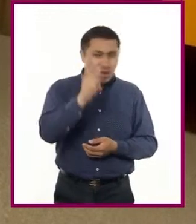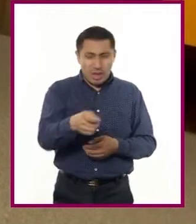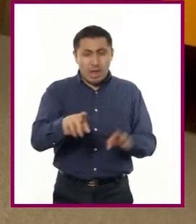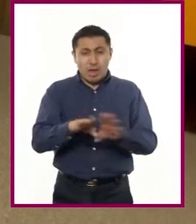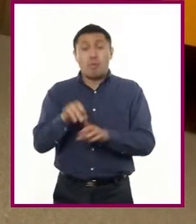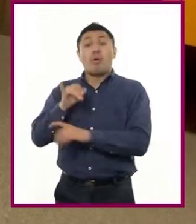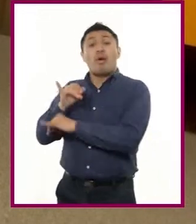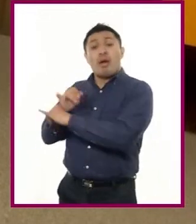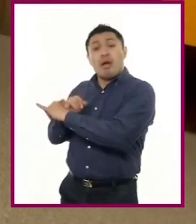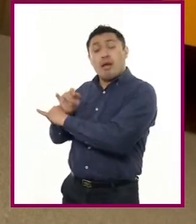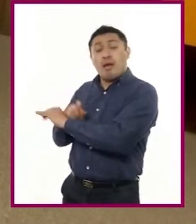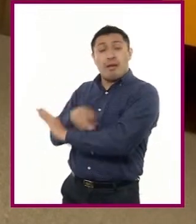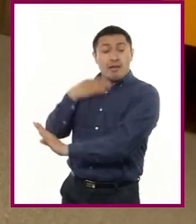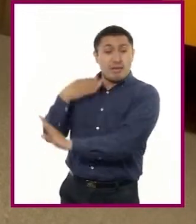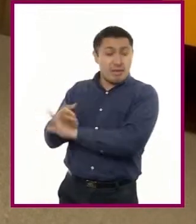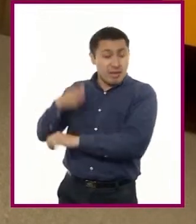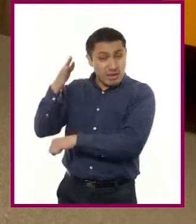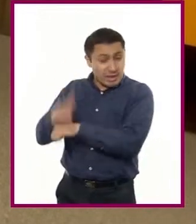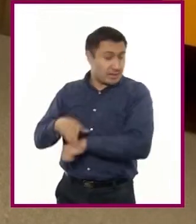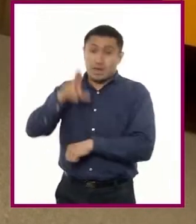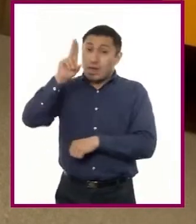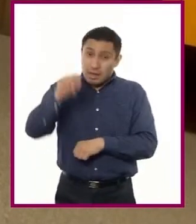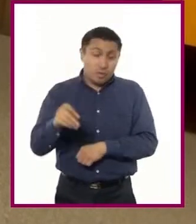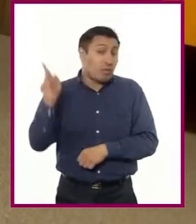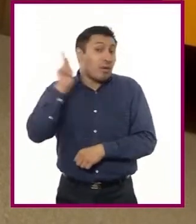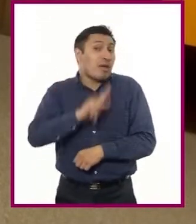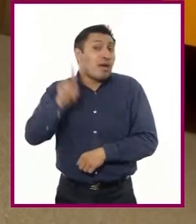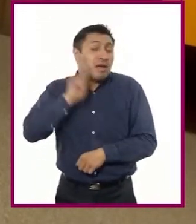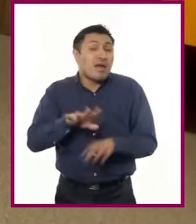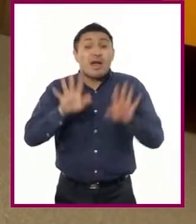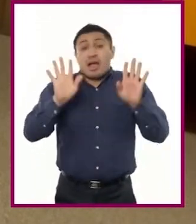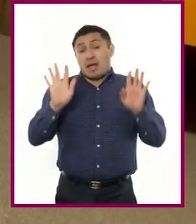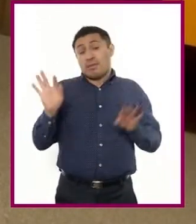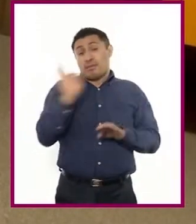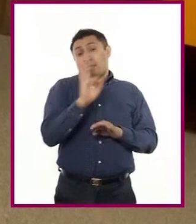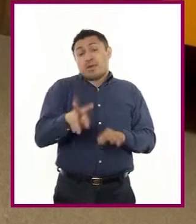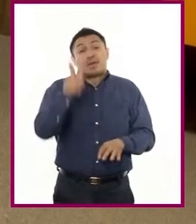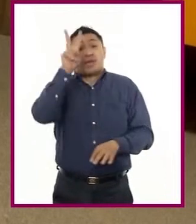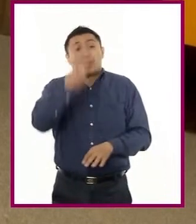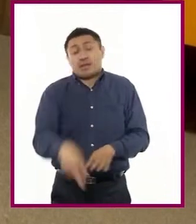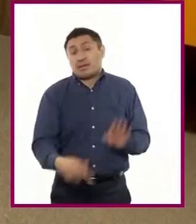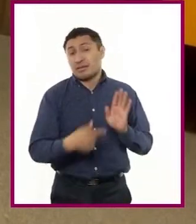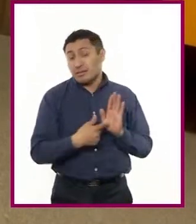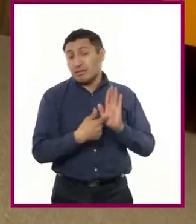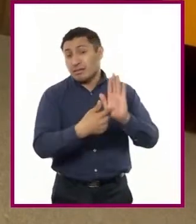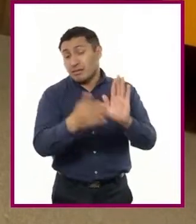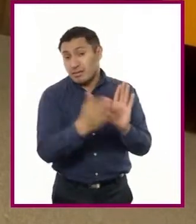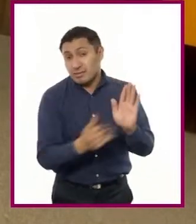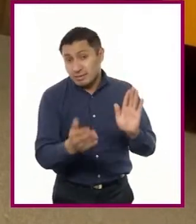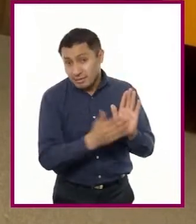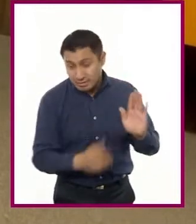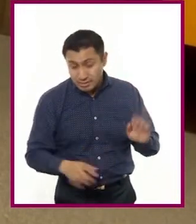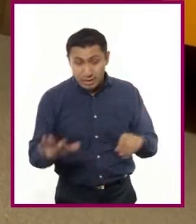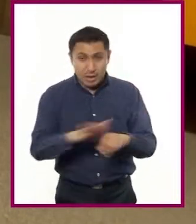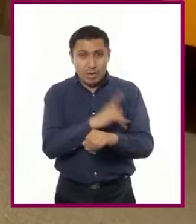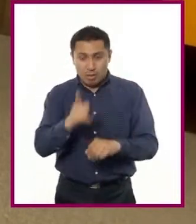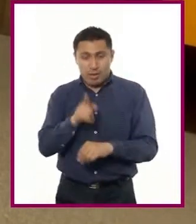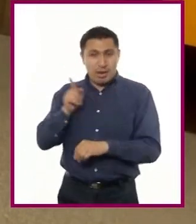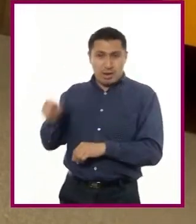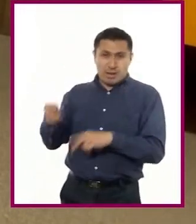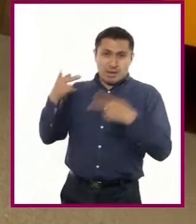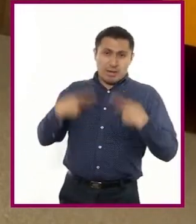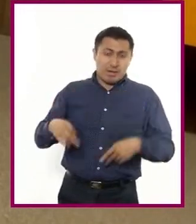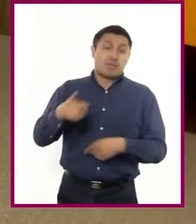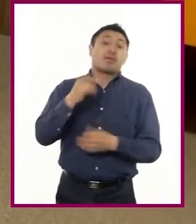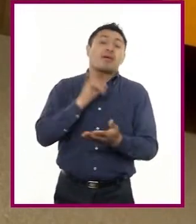investiga para saber si hay razón o hay verdad en la denuncia que se ha hecho, ya que el servidor público también tiene derecho a